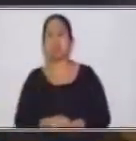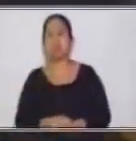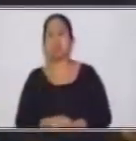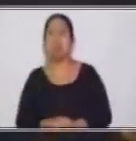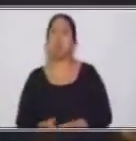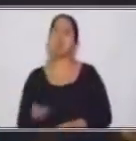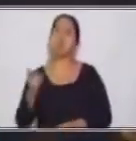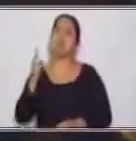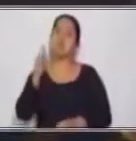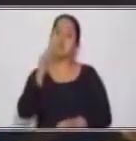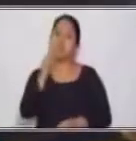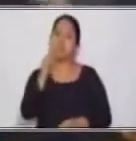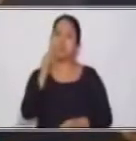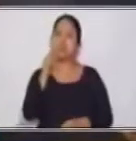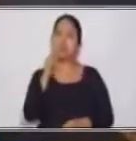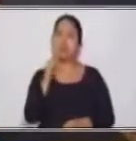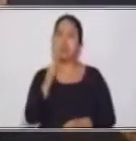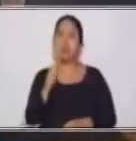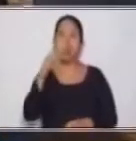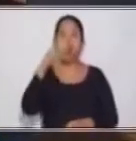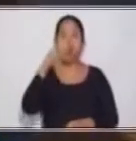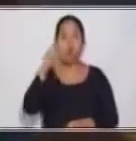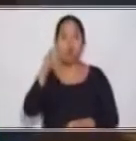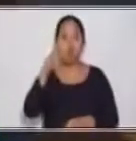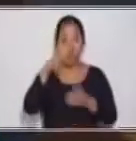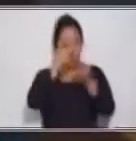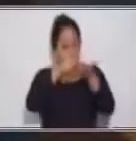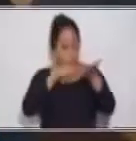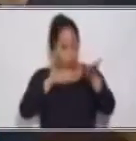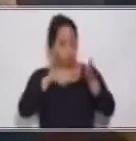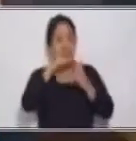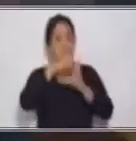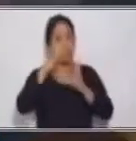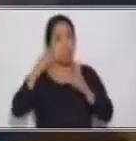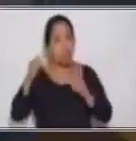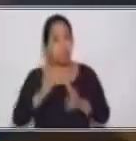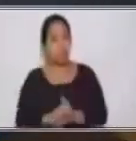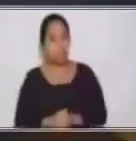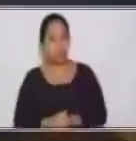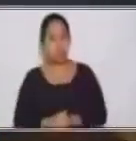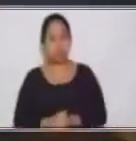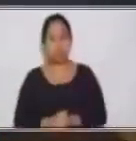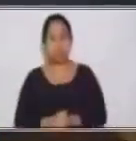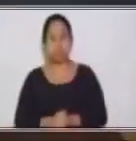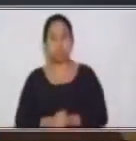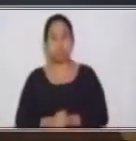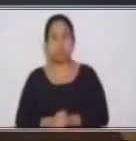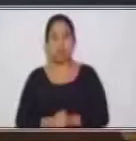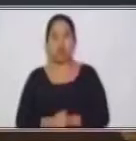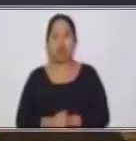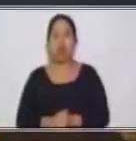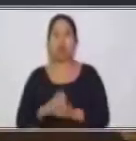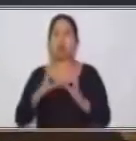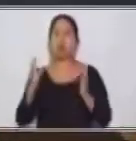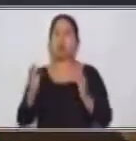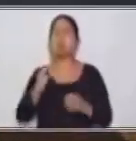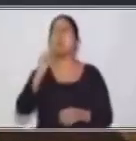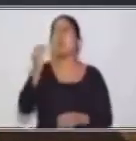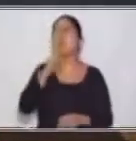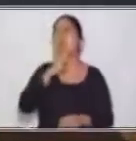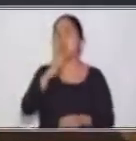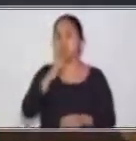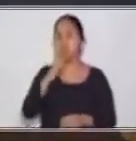especialmente dentro de las oraciones como un ejemplo de aplicación. Entonces, vamos a definir esto.